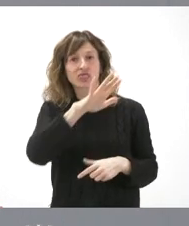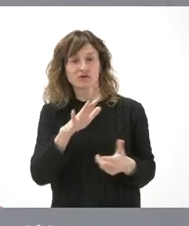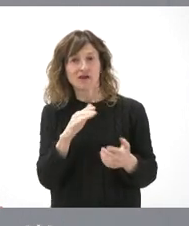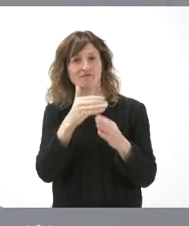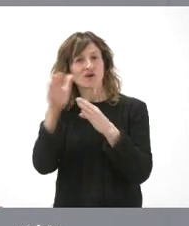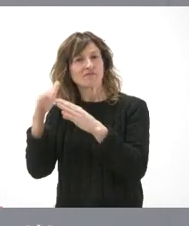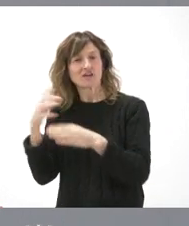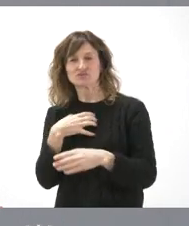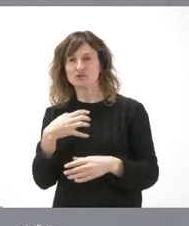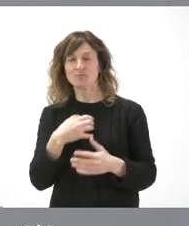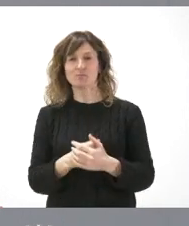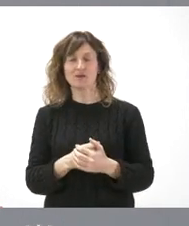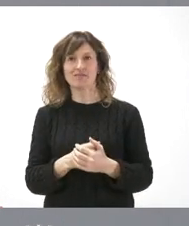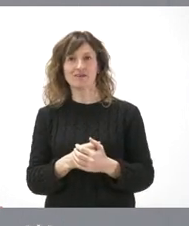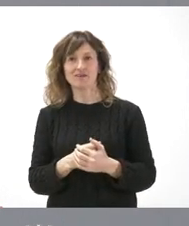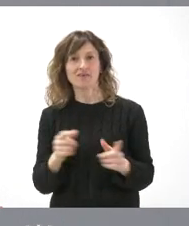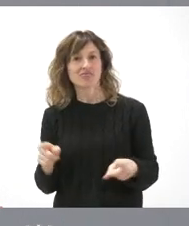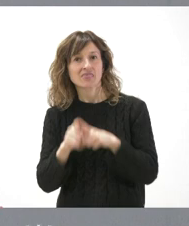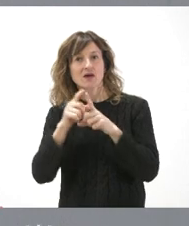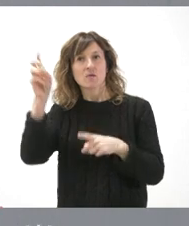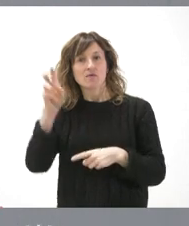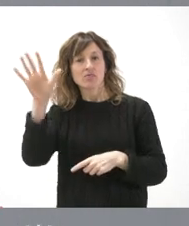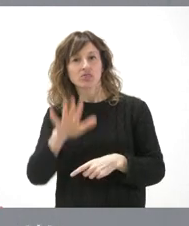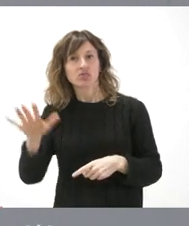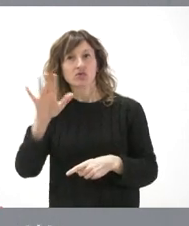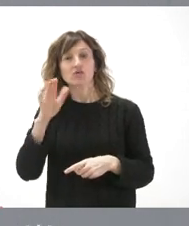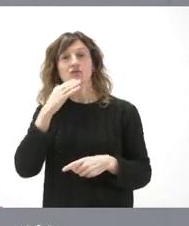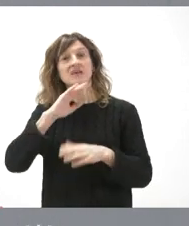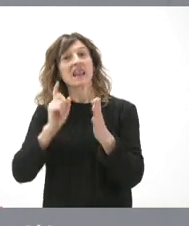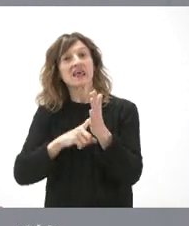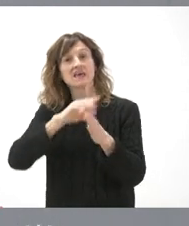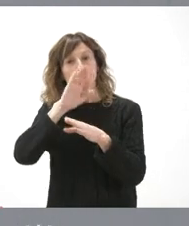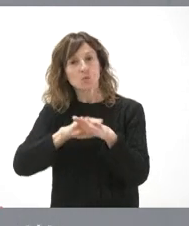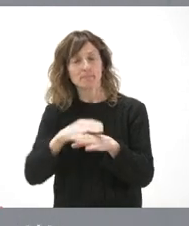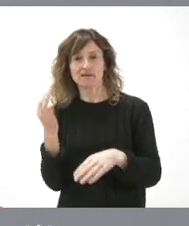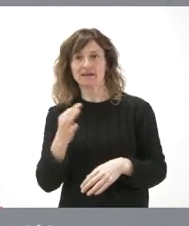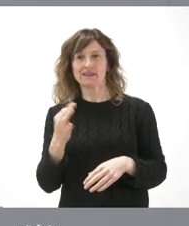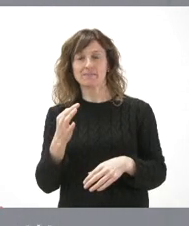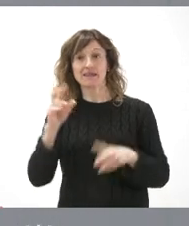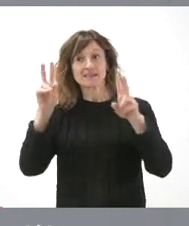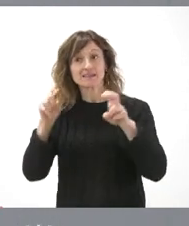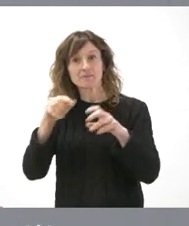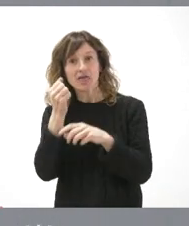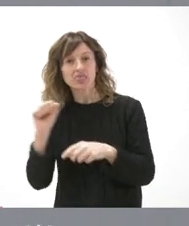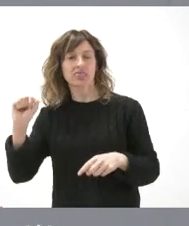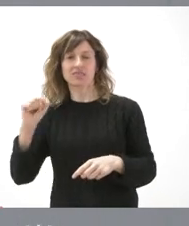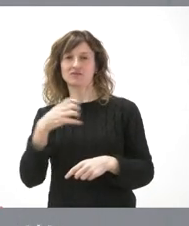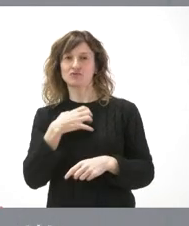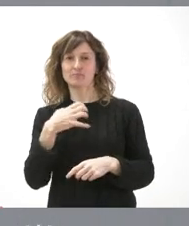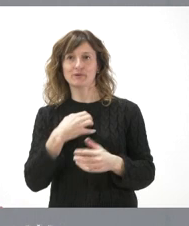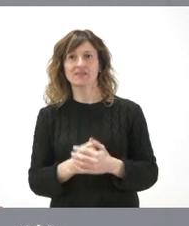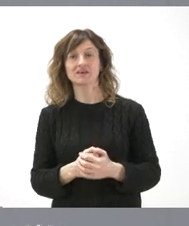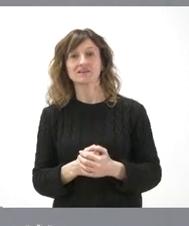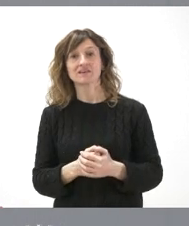o del lugar de su origen y, por tanto, si nosotros no podemos incumplir la ley, tampoco la podemos incumplir para este caso y, por tanto, dentro del margen